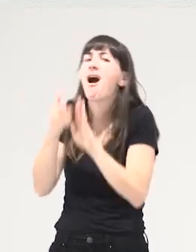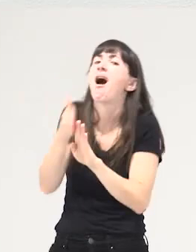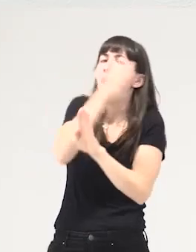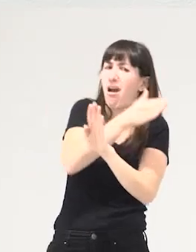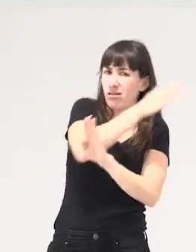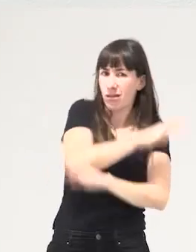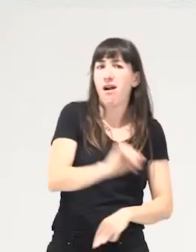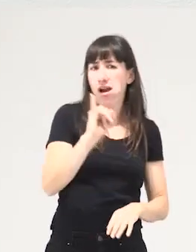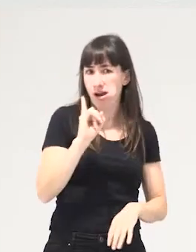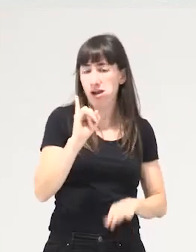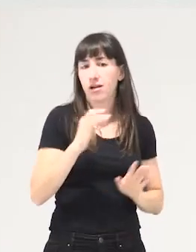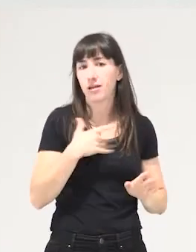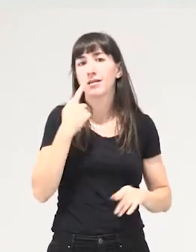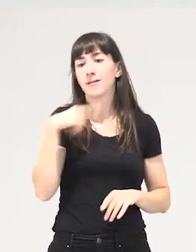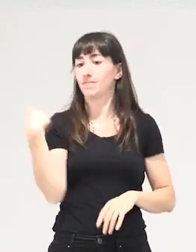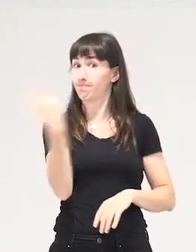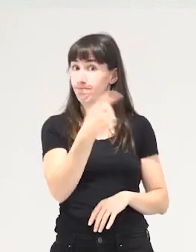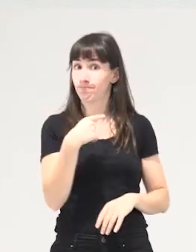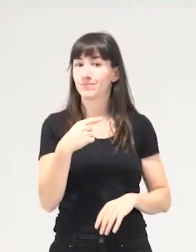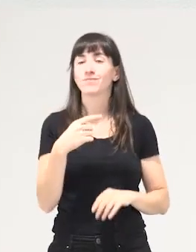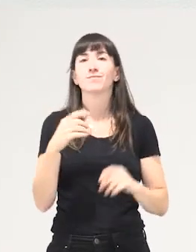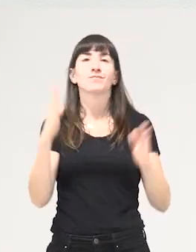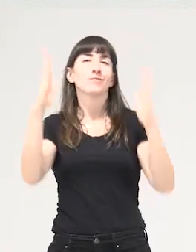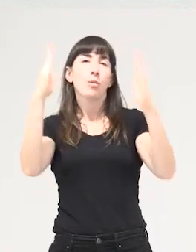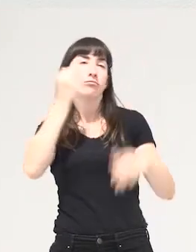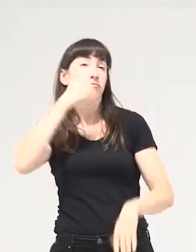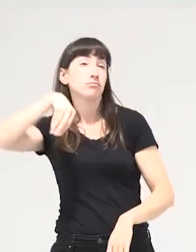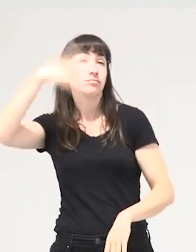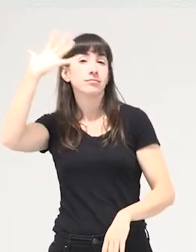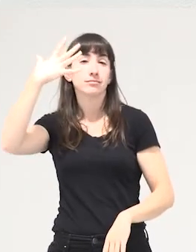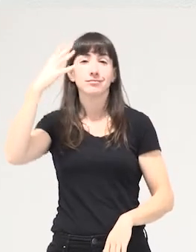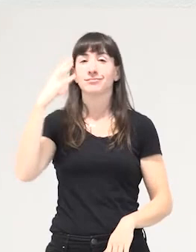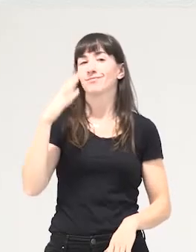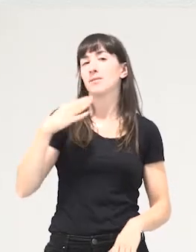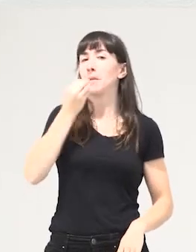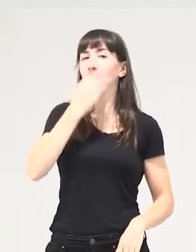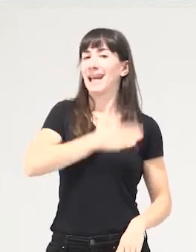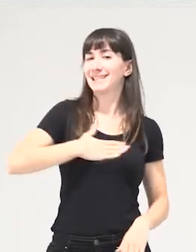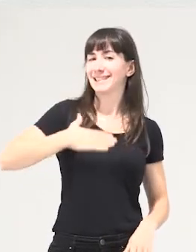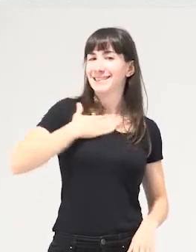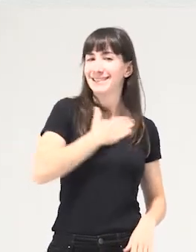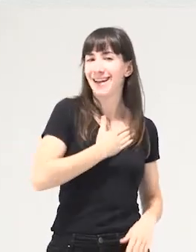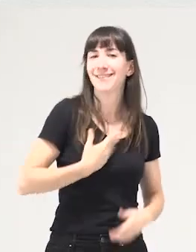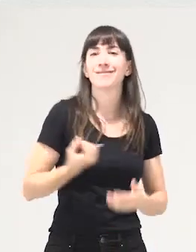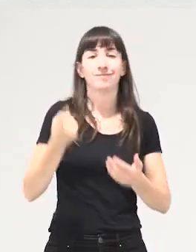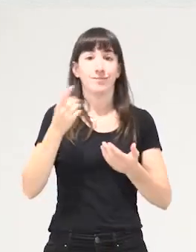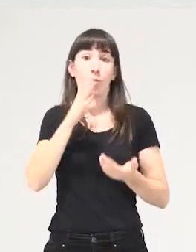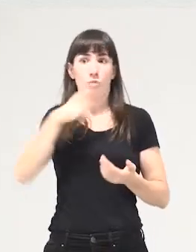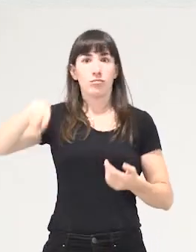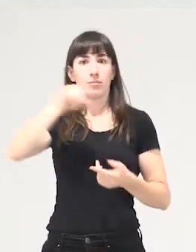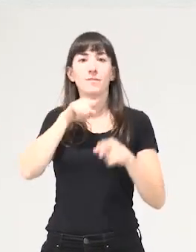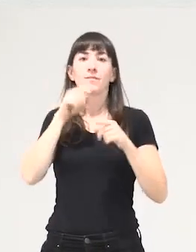entonces lo que decíamos es que en los tiempos dorados del estado del bienestar por recuperar nuestro propio discurso crítico que